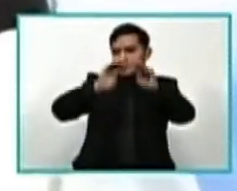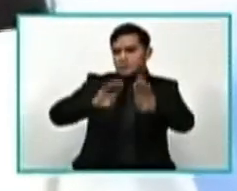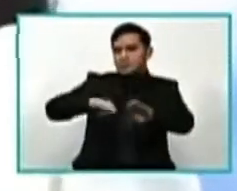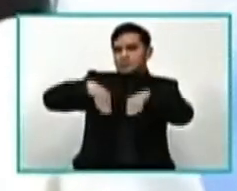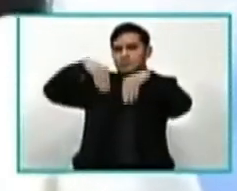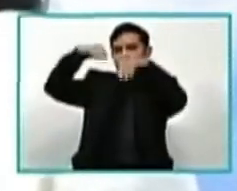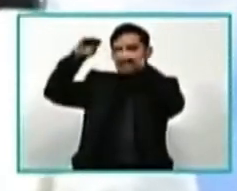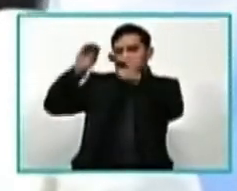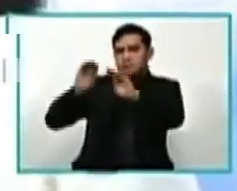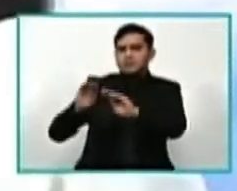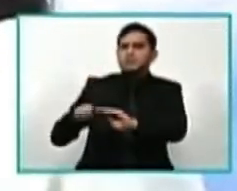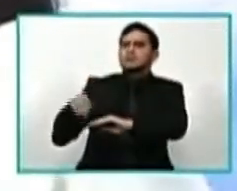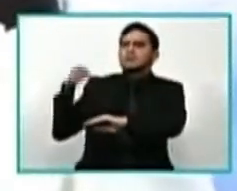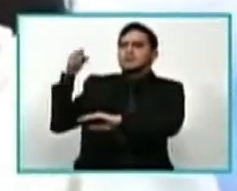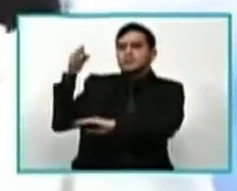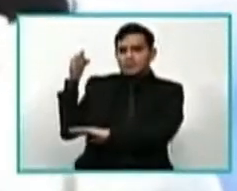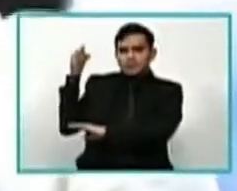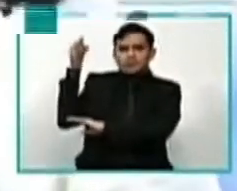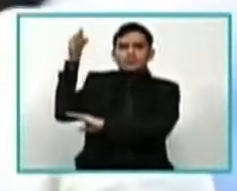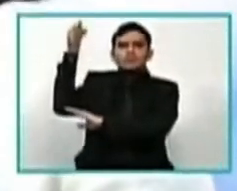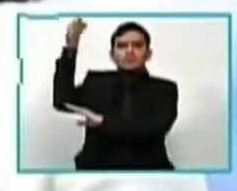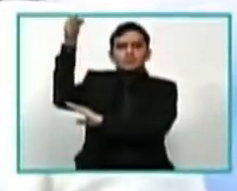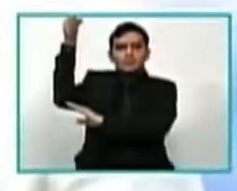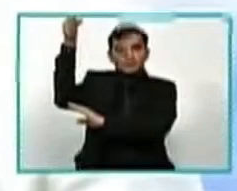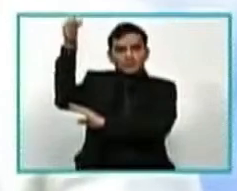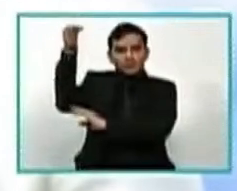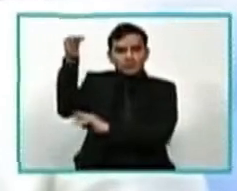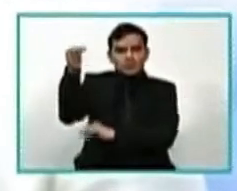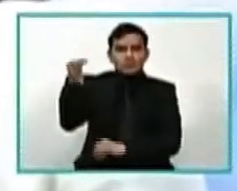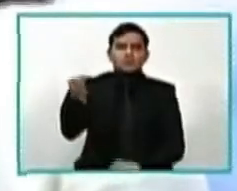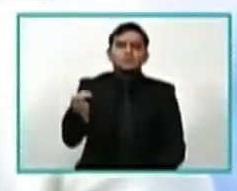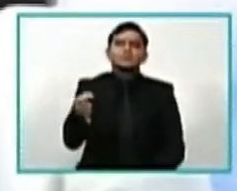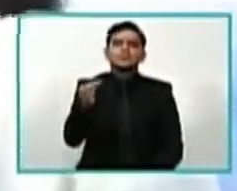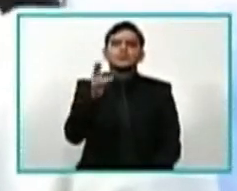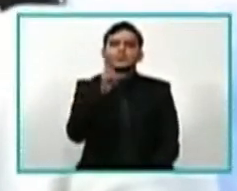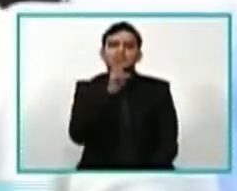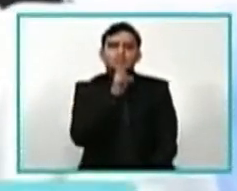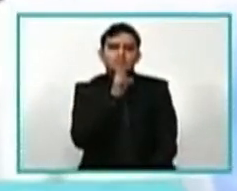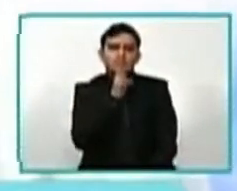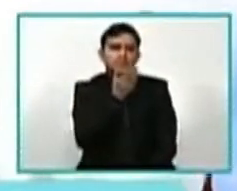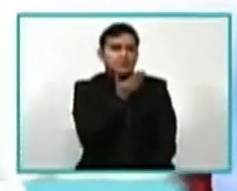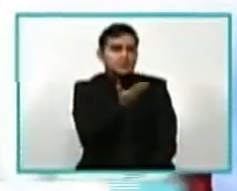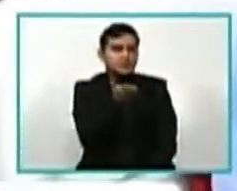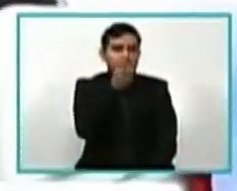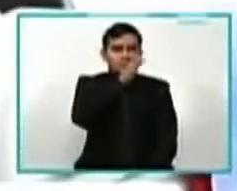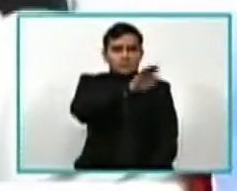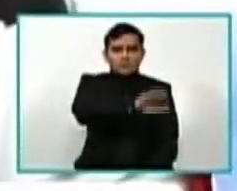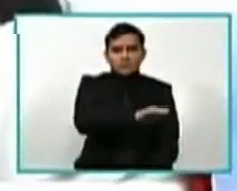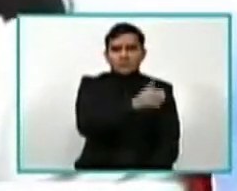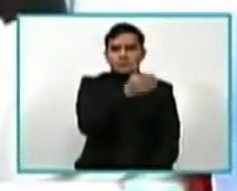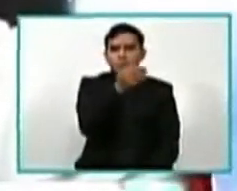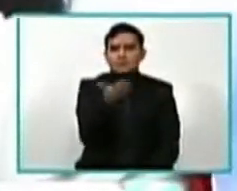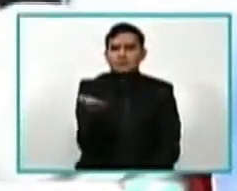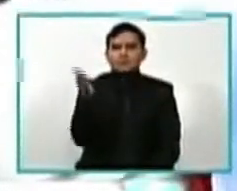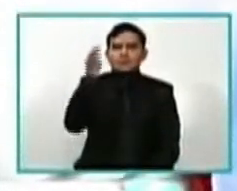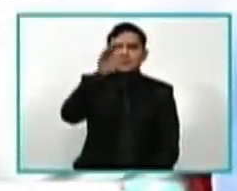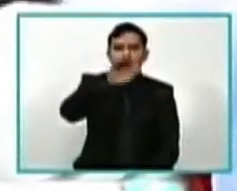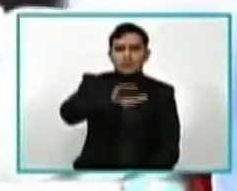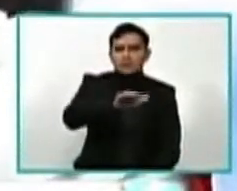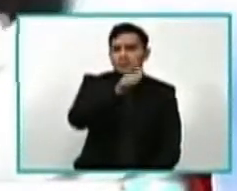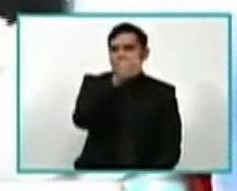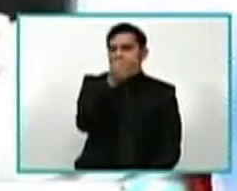gloriosos cubiertos. Serán muchos,